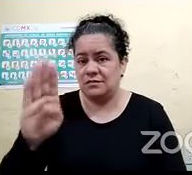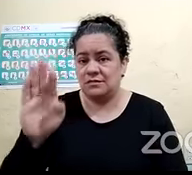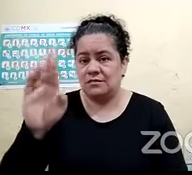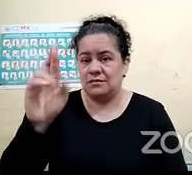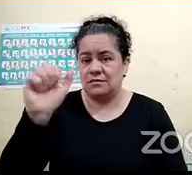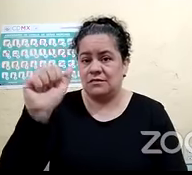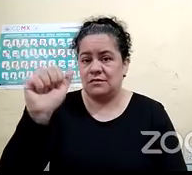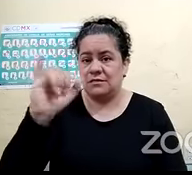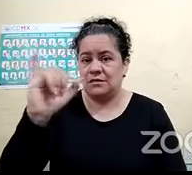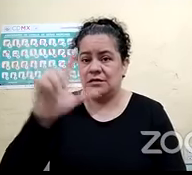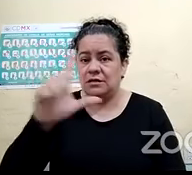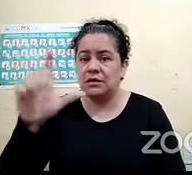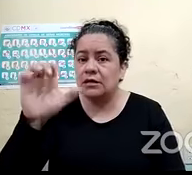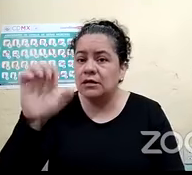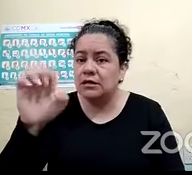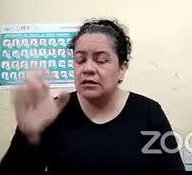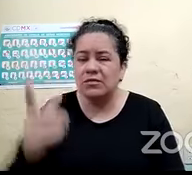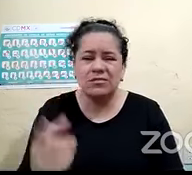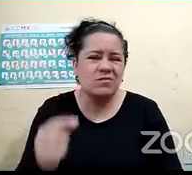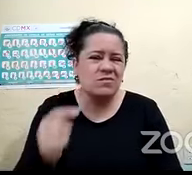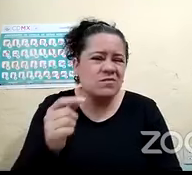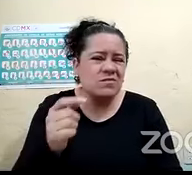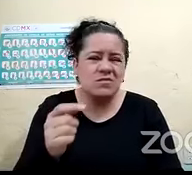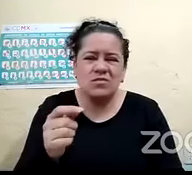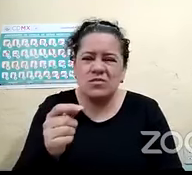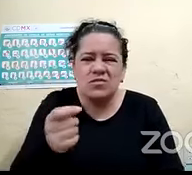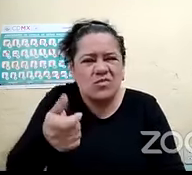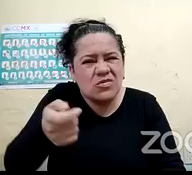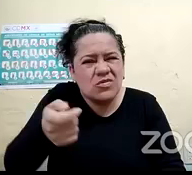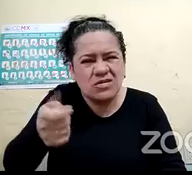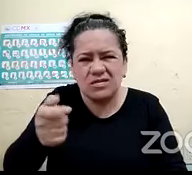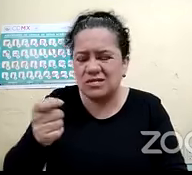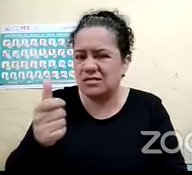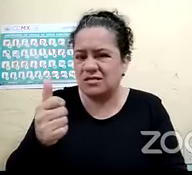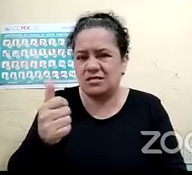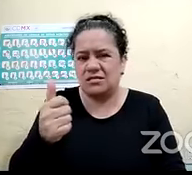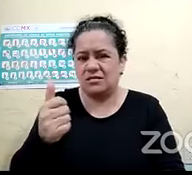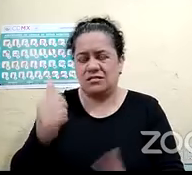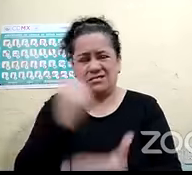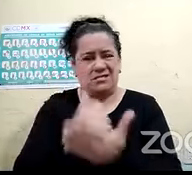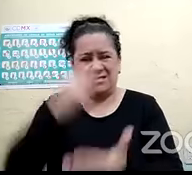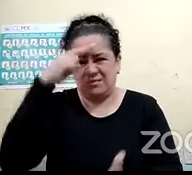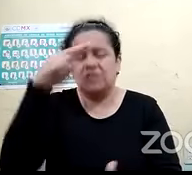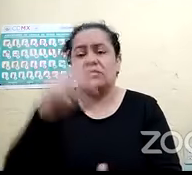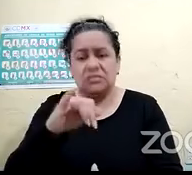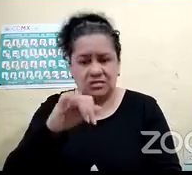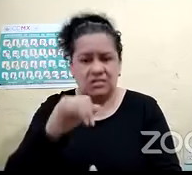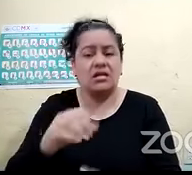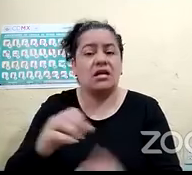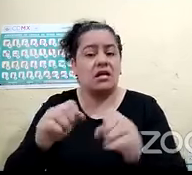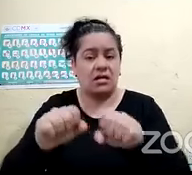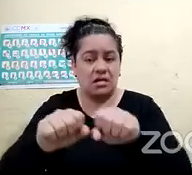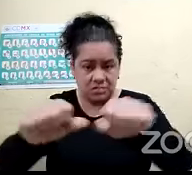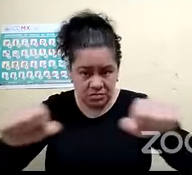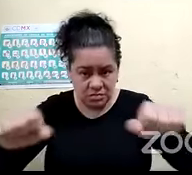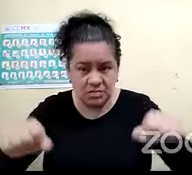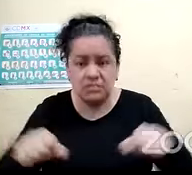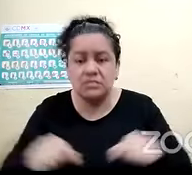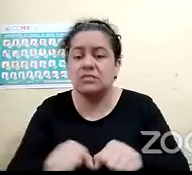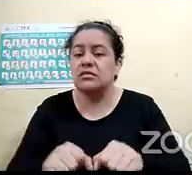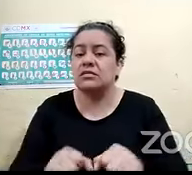Son muy escasos aquí en México. Hay asociaciones que también